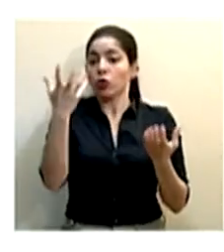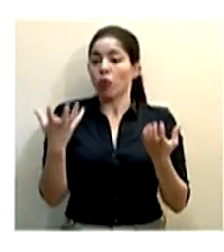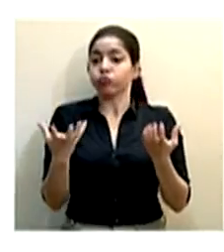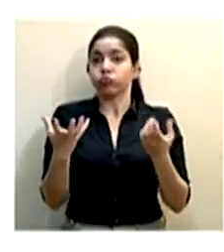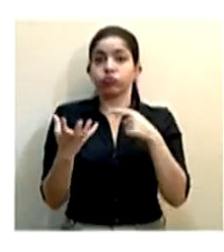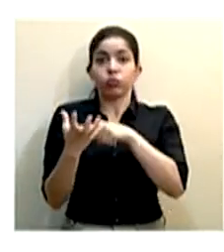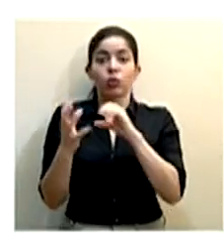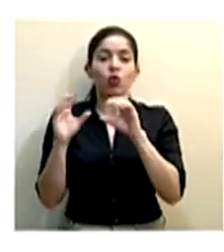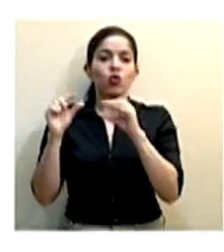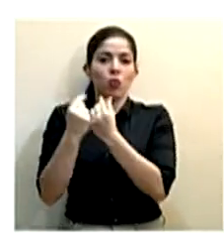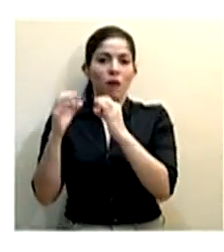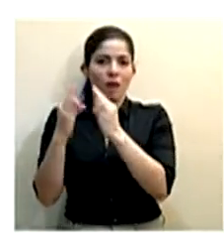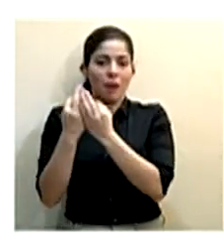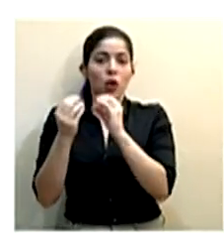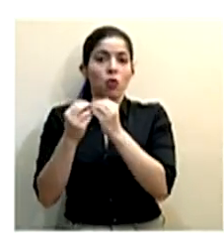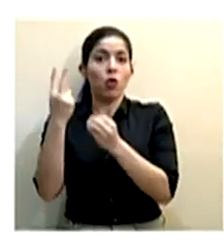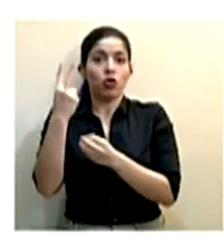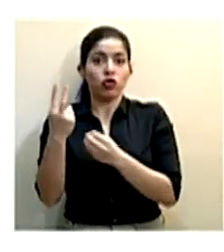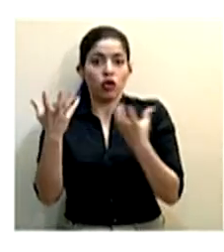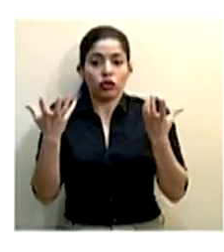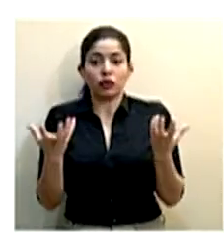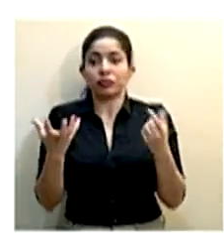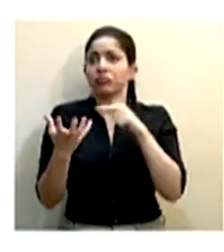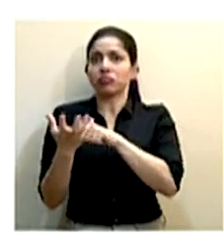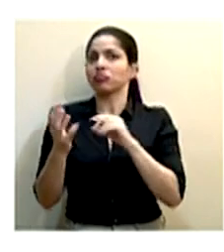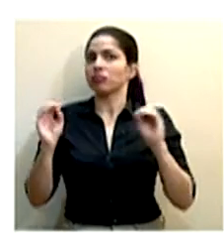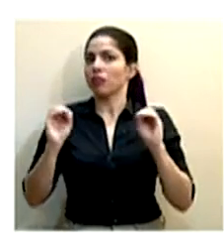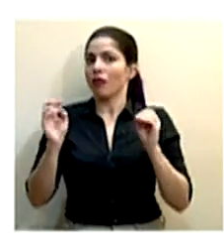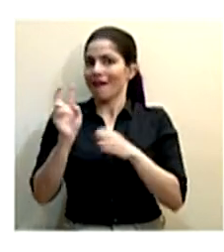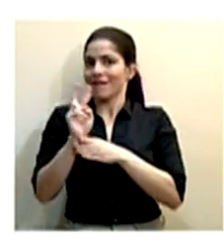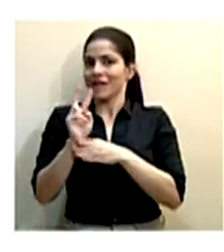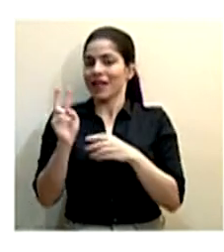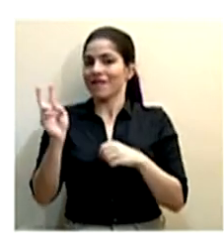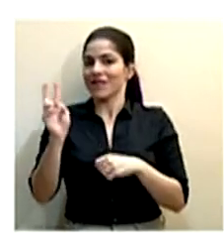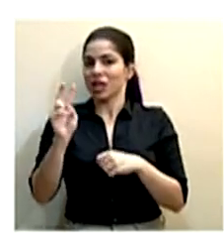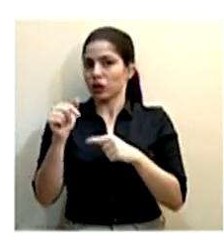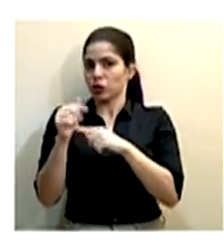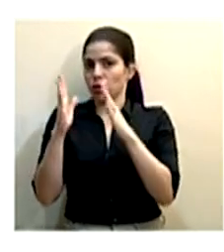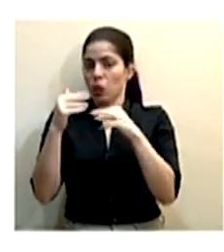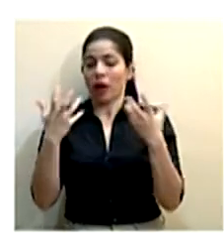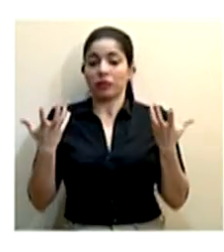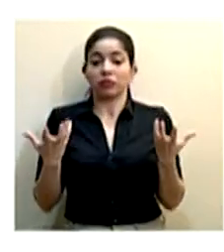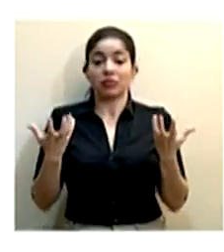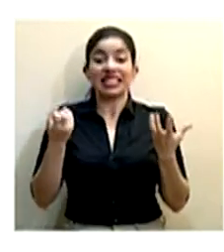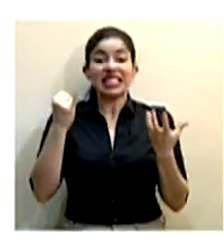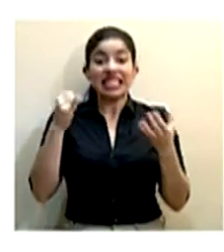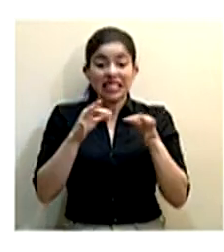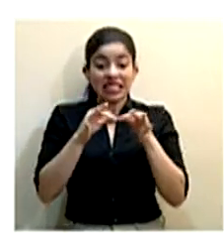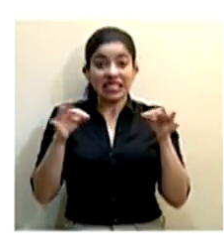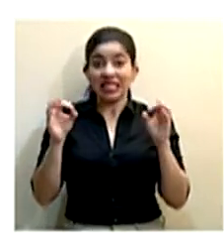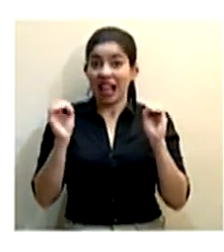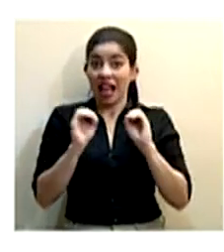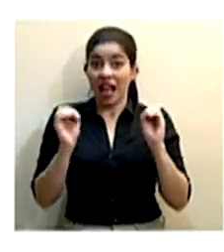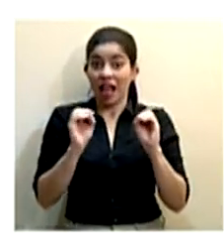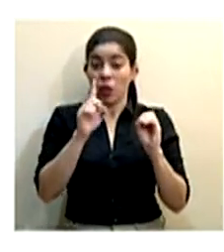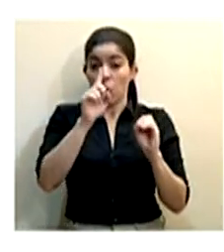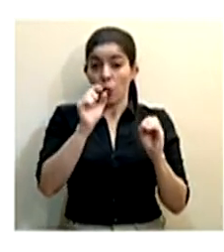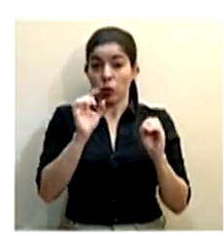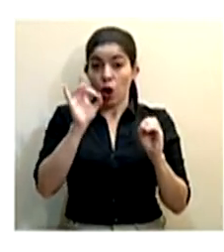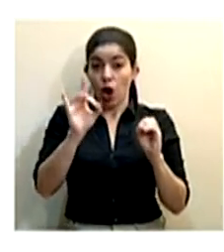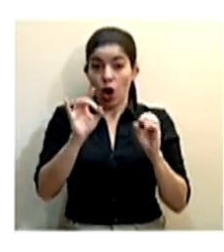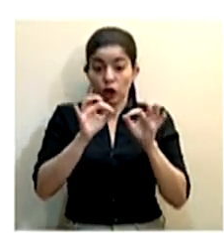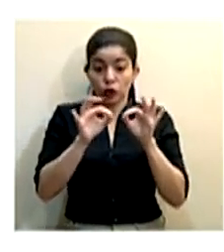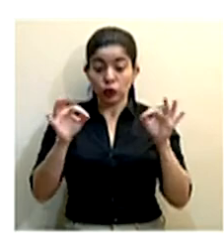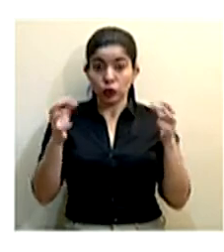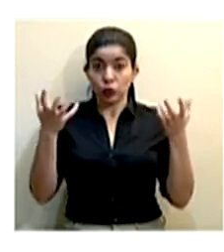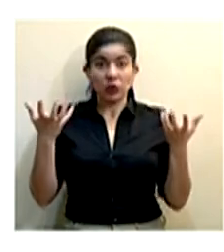donde hay un núcleo, grupo que no tiene el virus y entonces si no mantenemos esa distancia de 1.8 metros